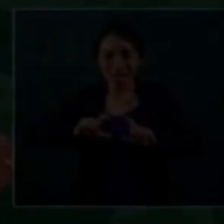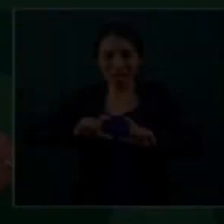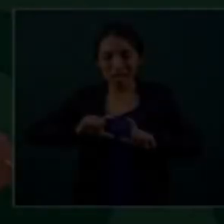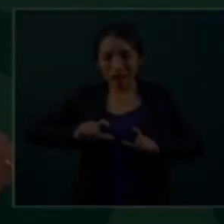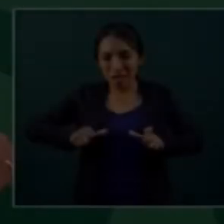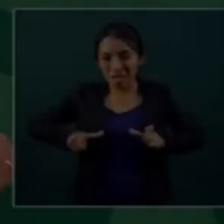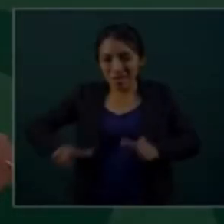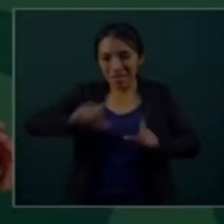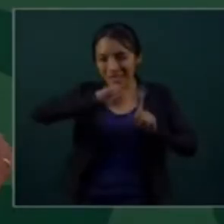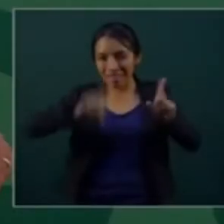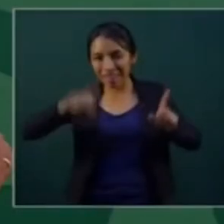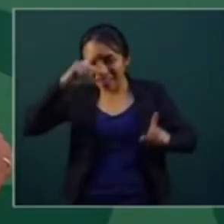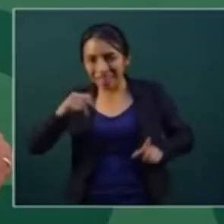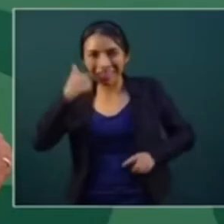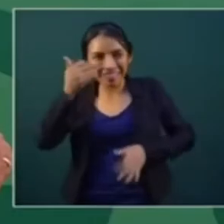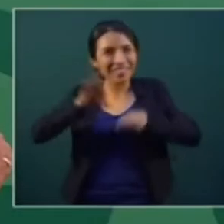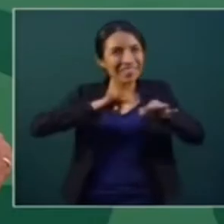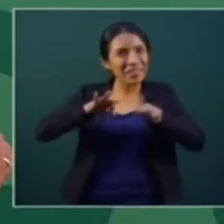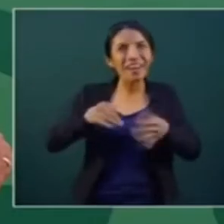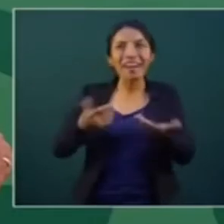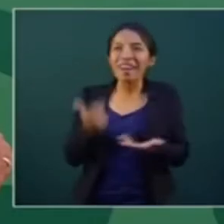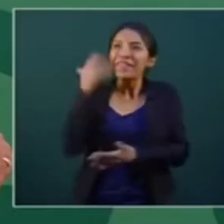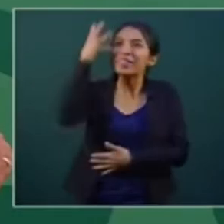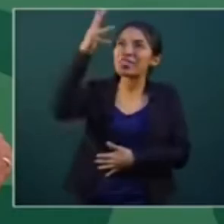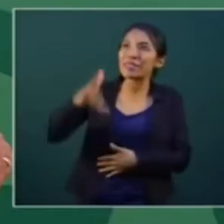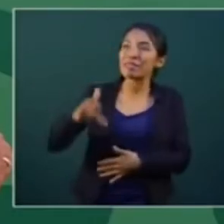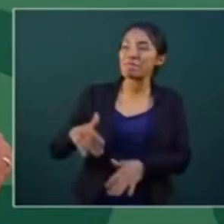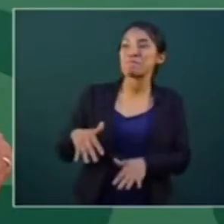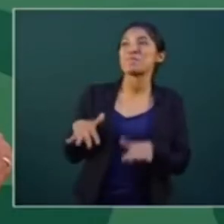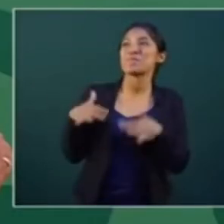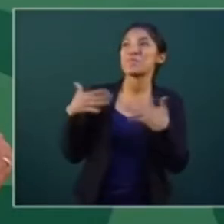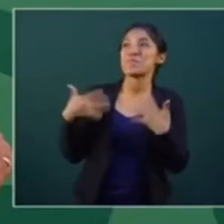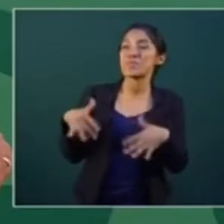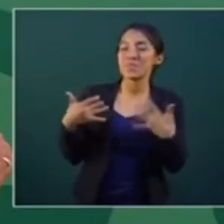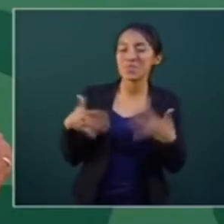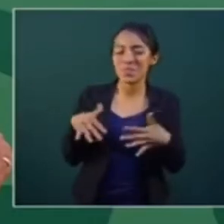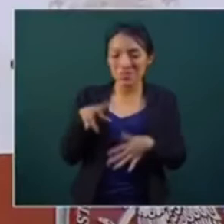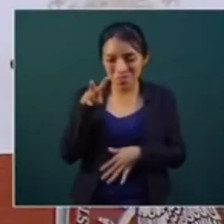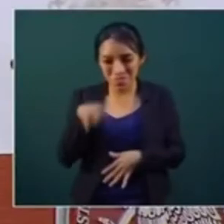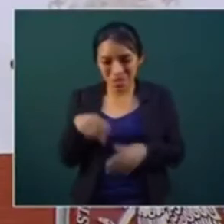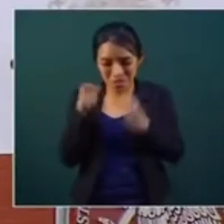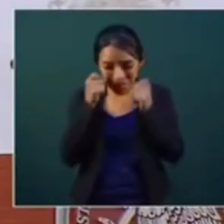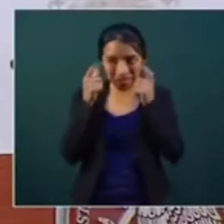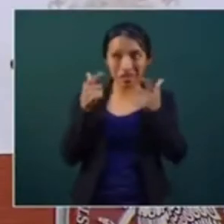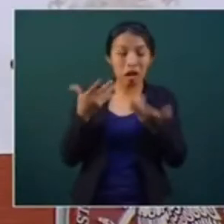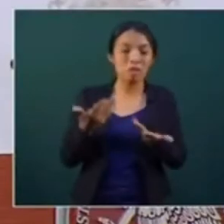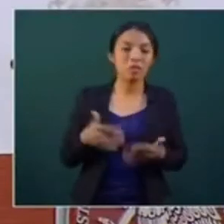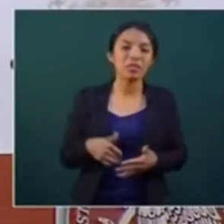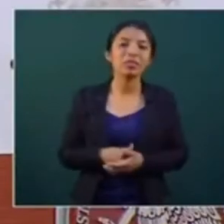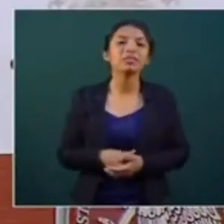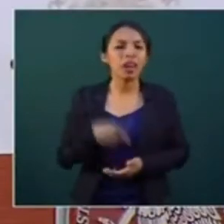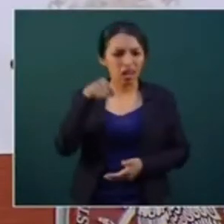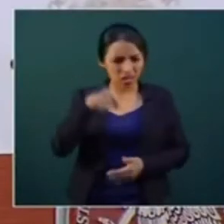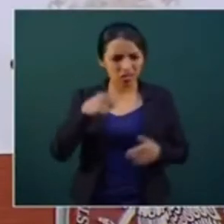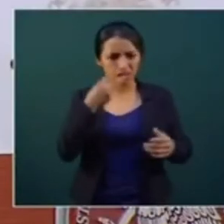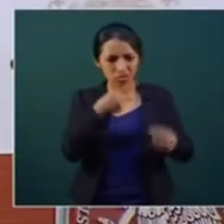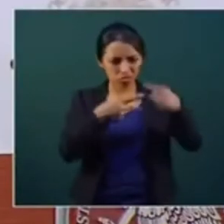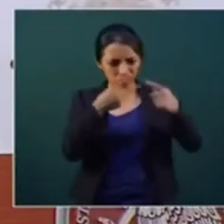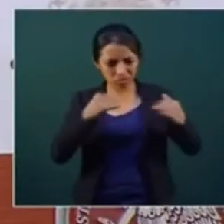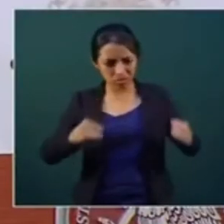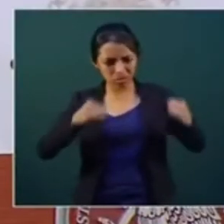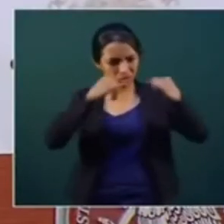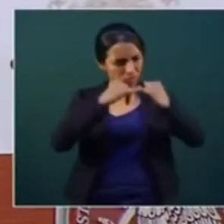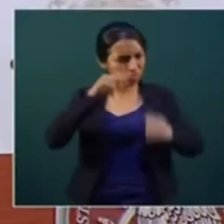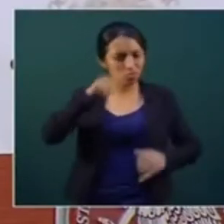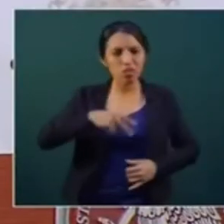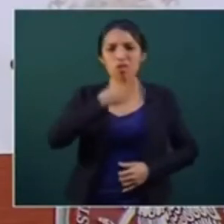conclusión que le puedo decir es que ambas instituciones creamos ese tipo de personas, tanto mujeres como